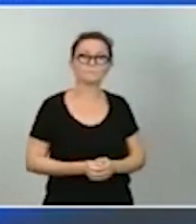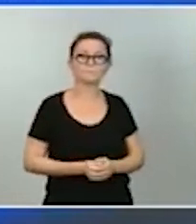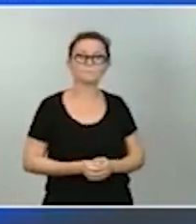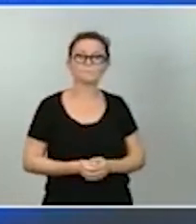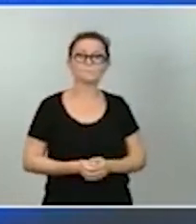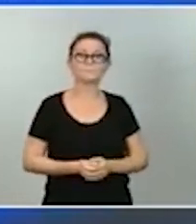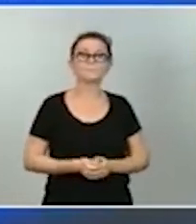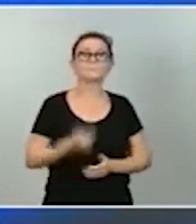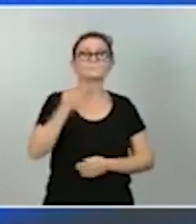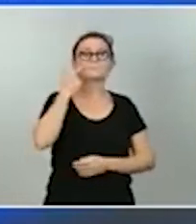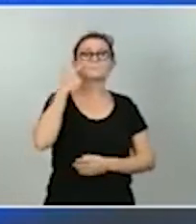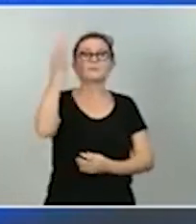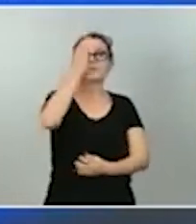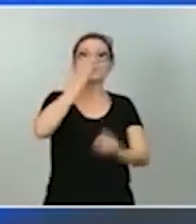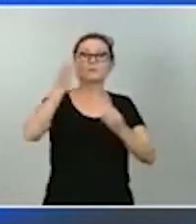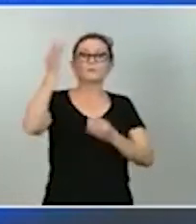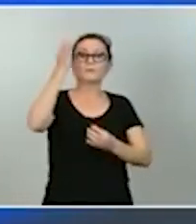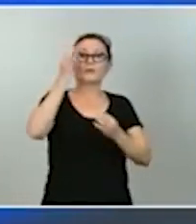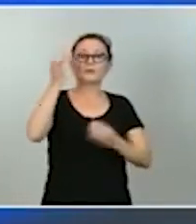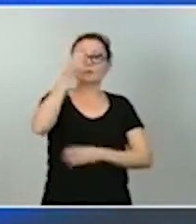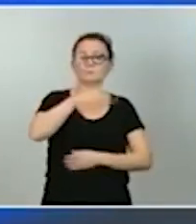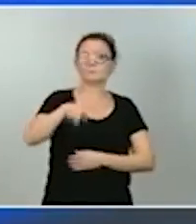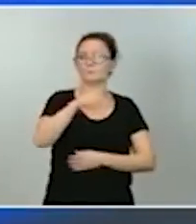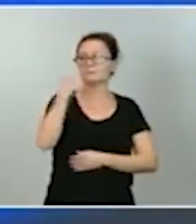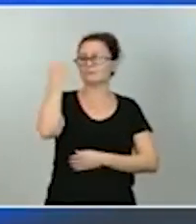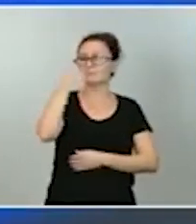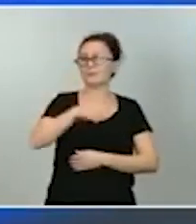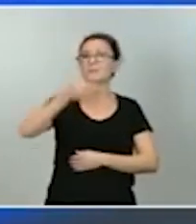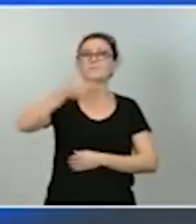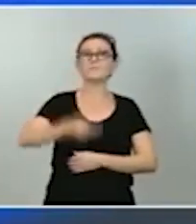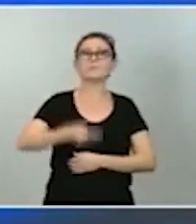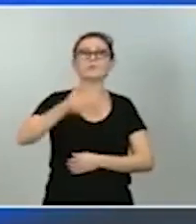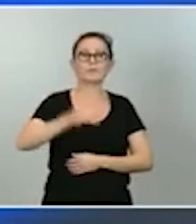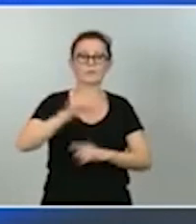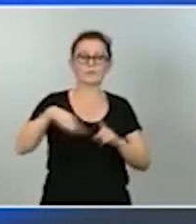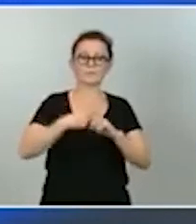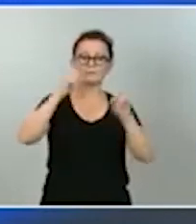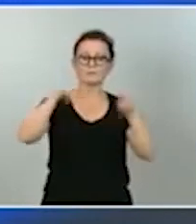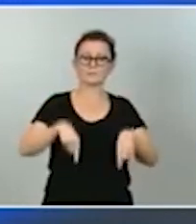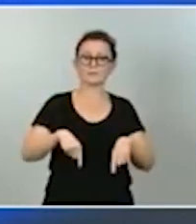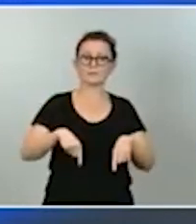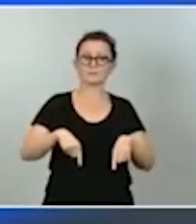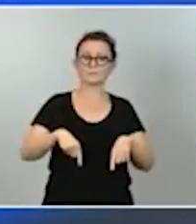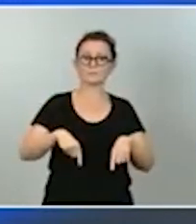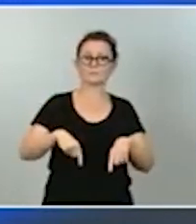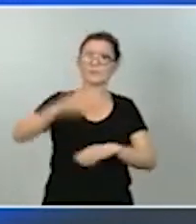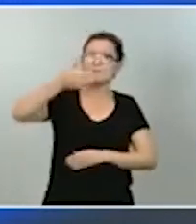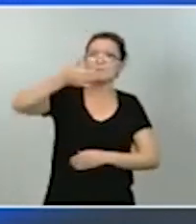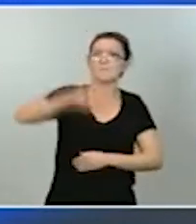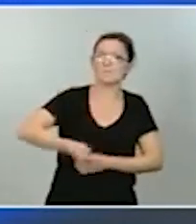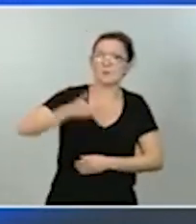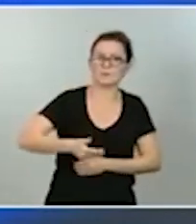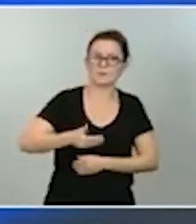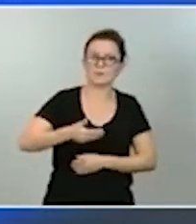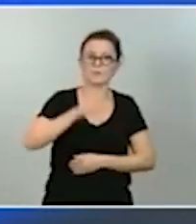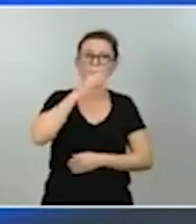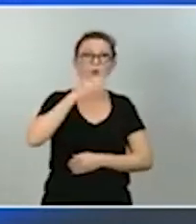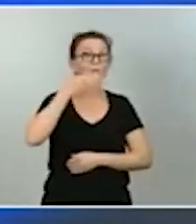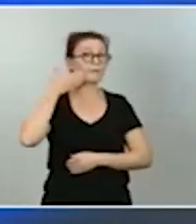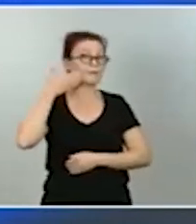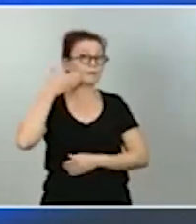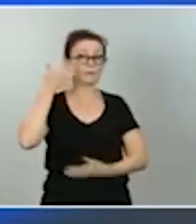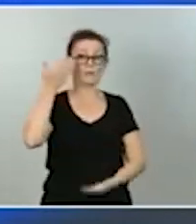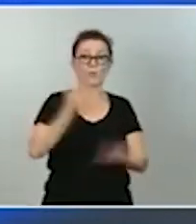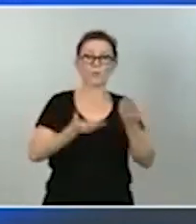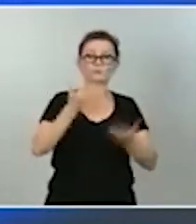simplemente para ser conscientes de la envergadura y de la potencialidad que representa en términos no solamente de dignidad de justicia pero también